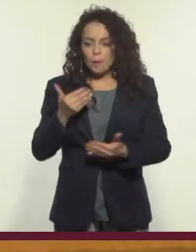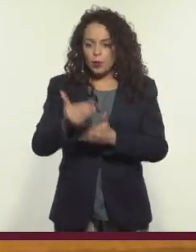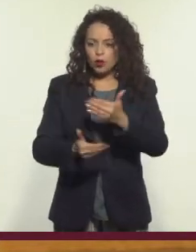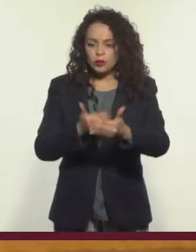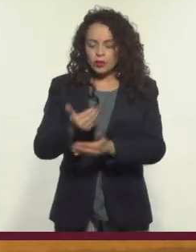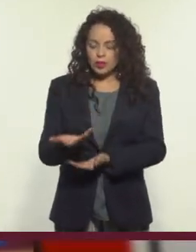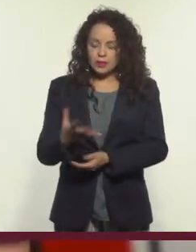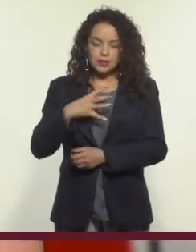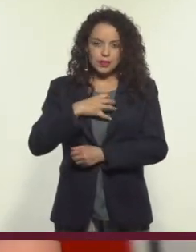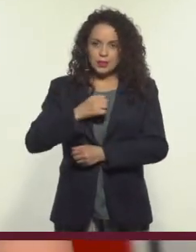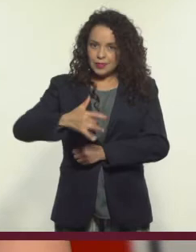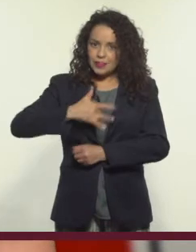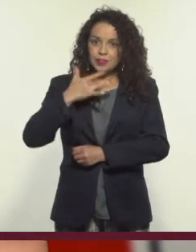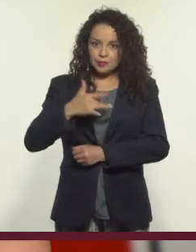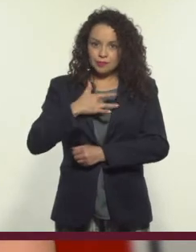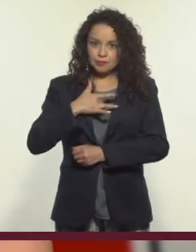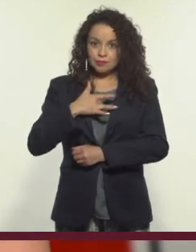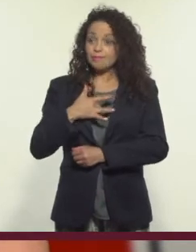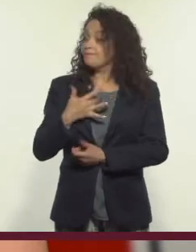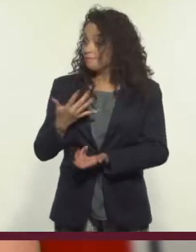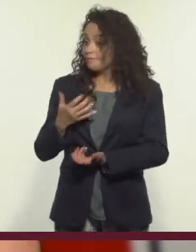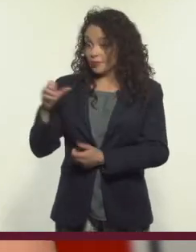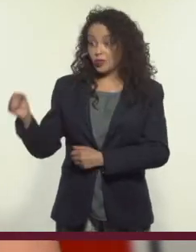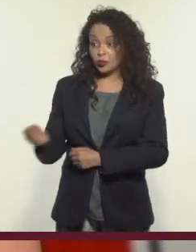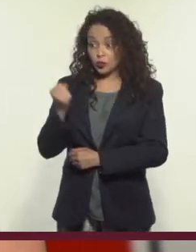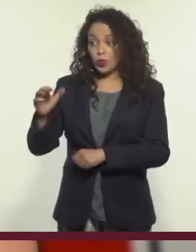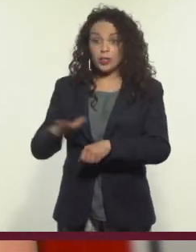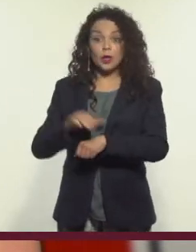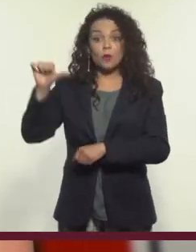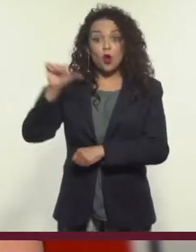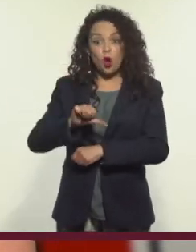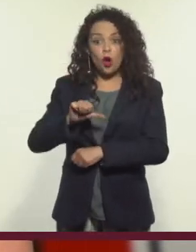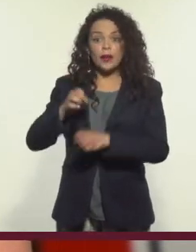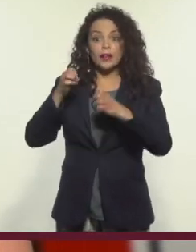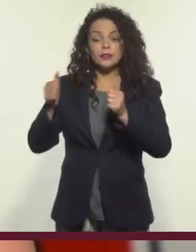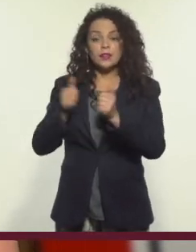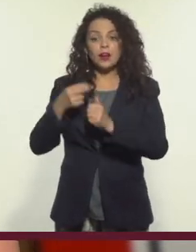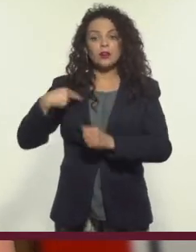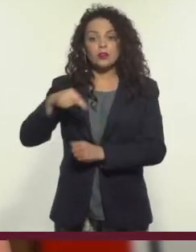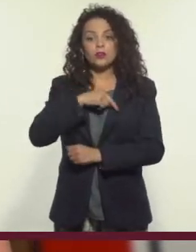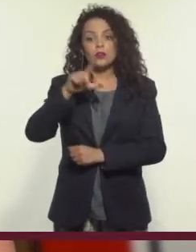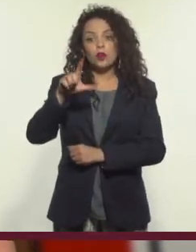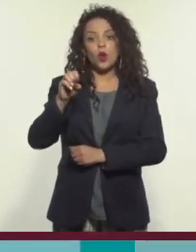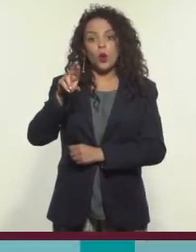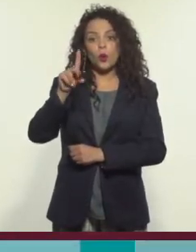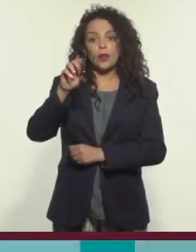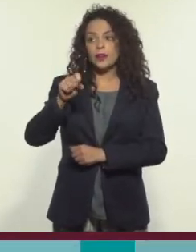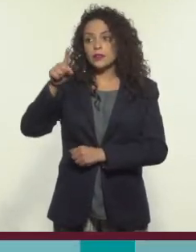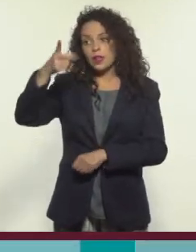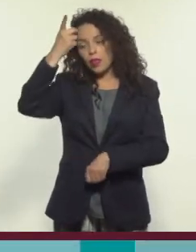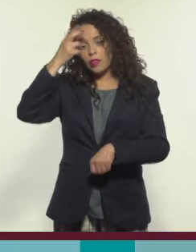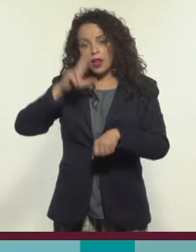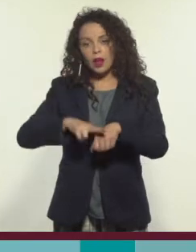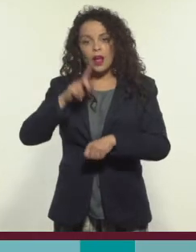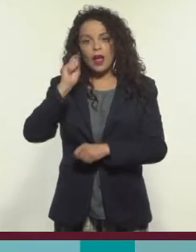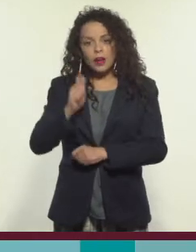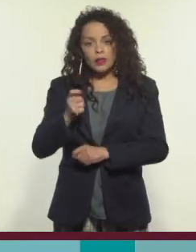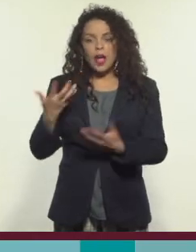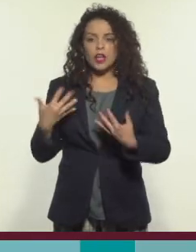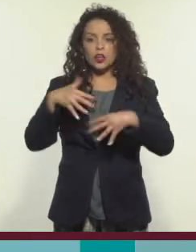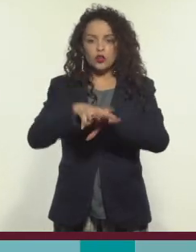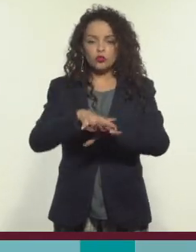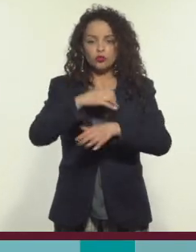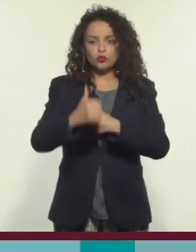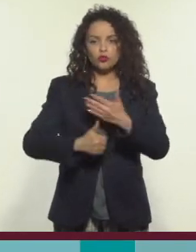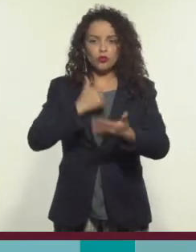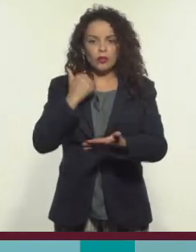proceso. Pues estamos de suerte, hermano, porque hoy nos acompaña Lourdes Epstein, directora del Laboratorio de